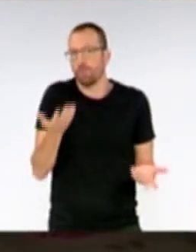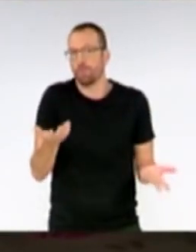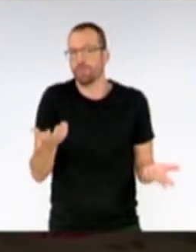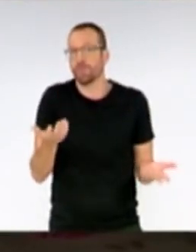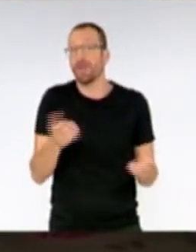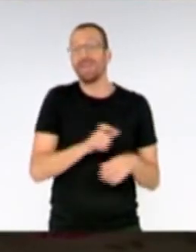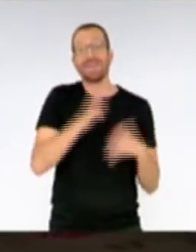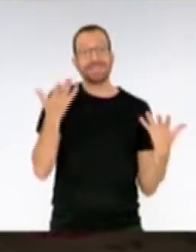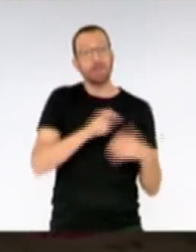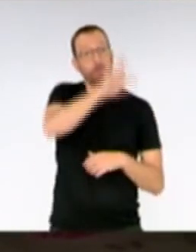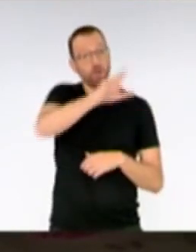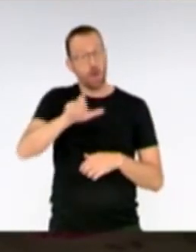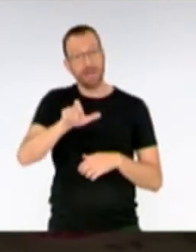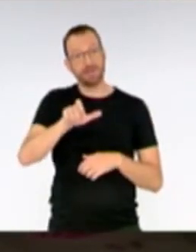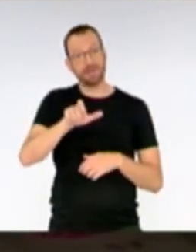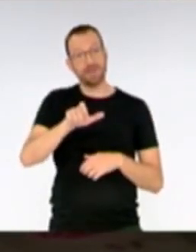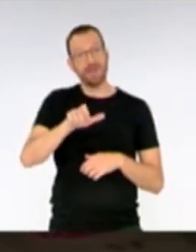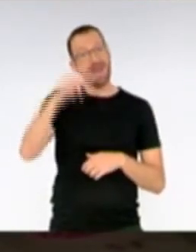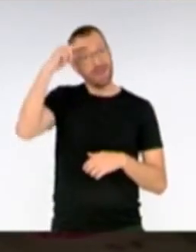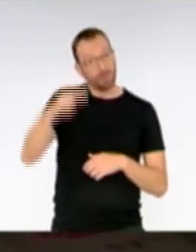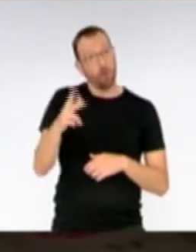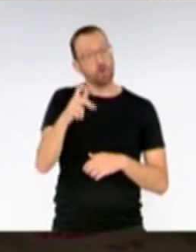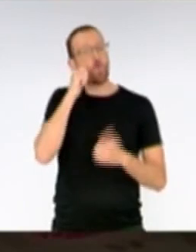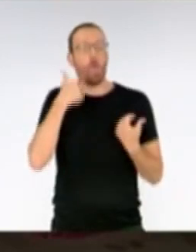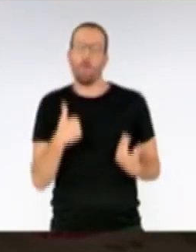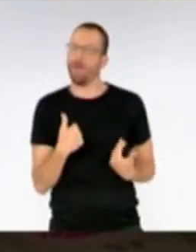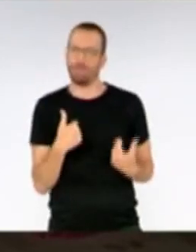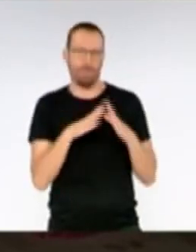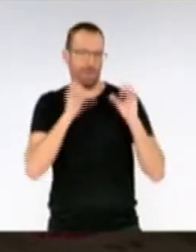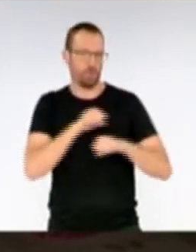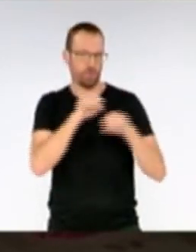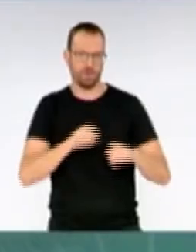aquellos que no respeten los derechos humanos no estarán.